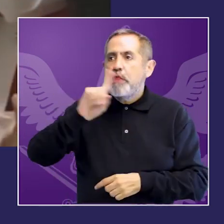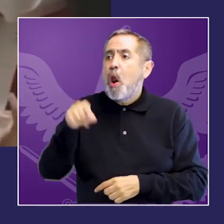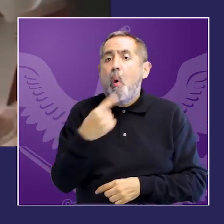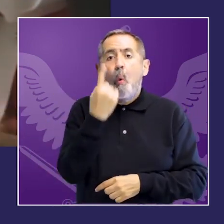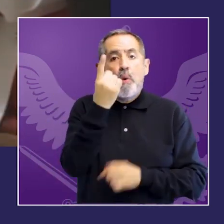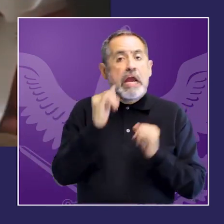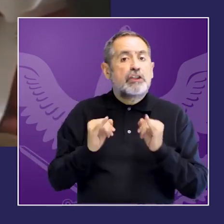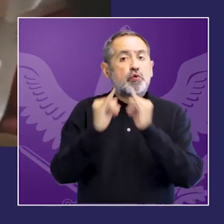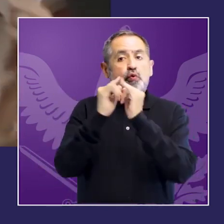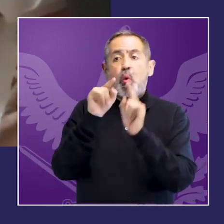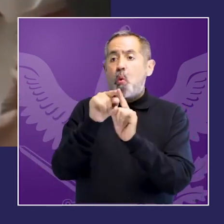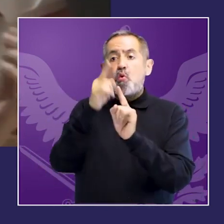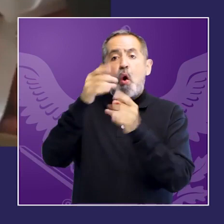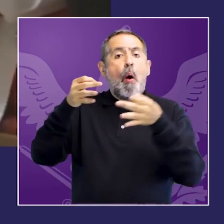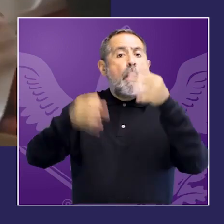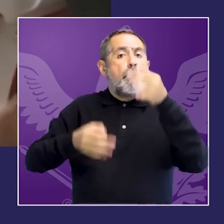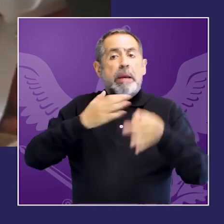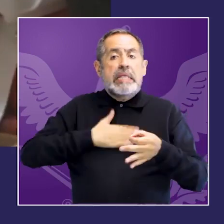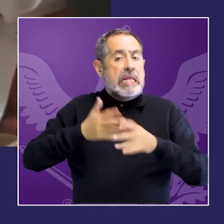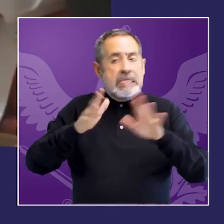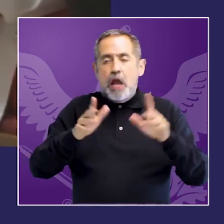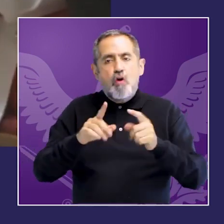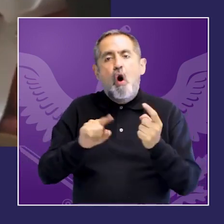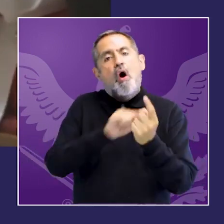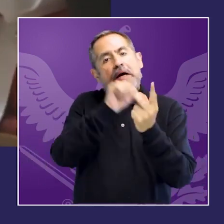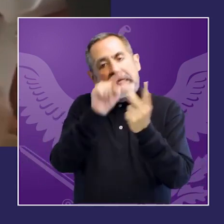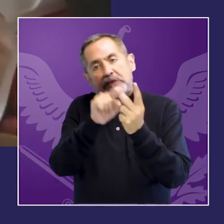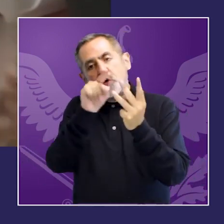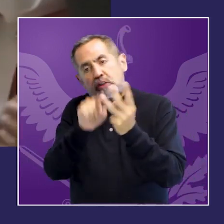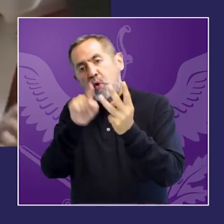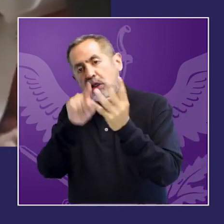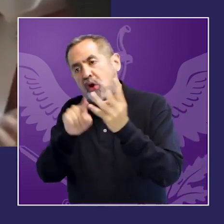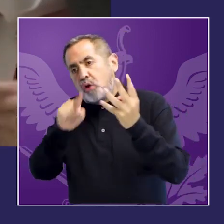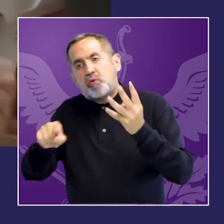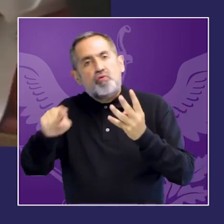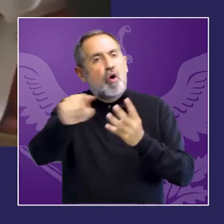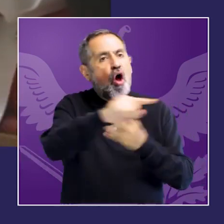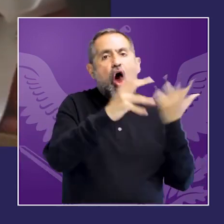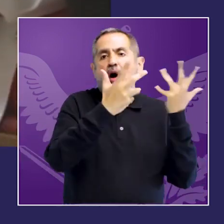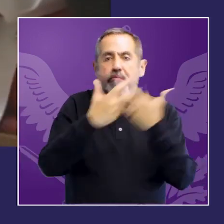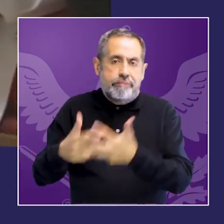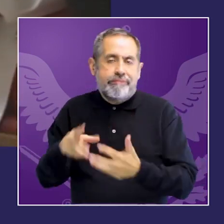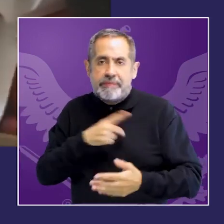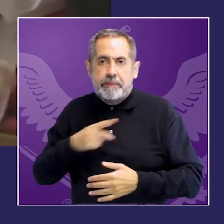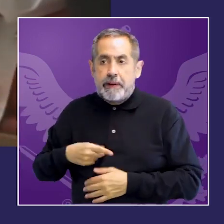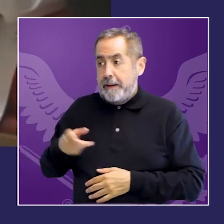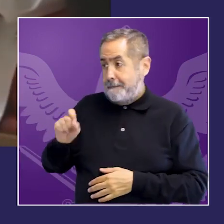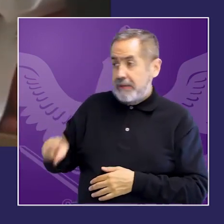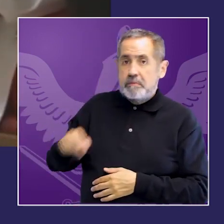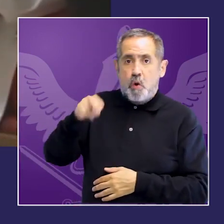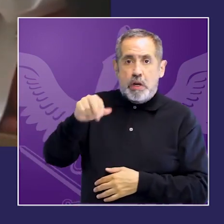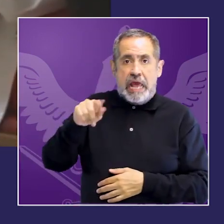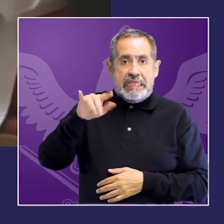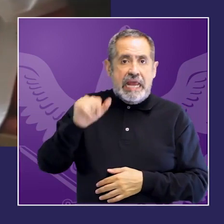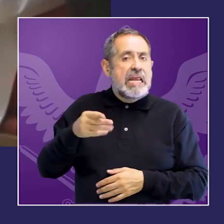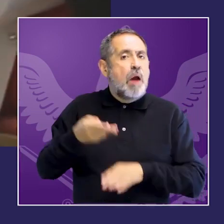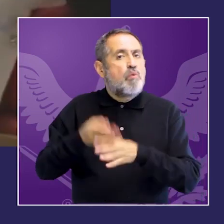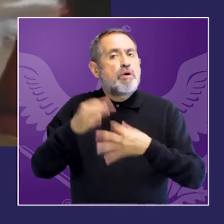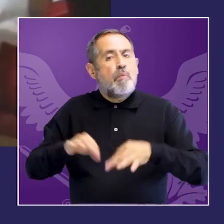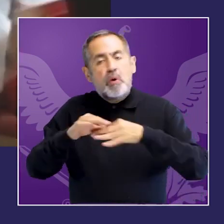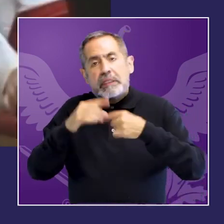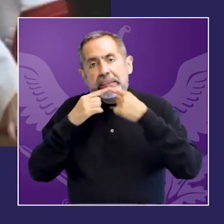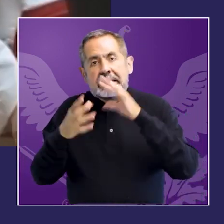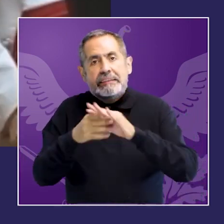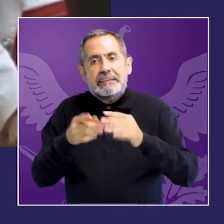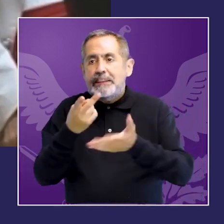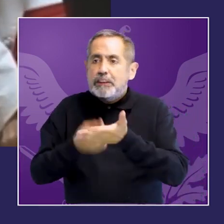complejo no sólo desde la perspectiva penal sino que además nos pueda reflejar y por otro lado eso que decía Natalia que era muy